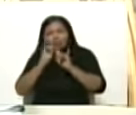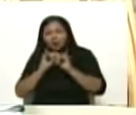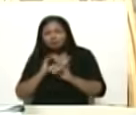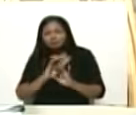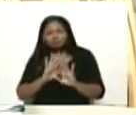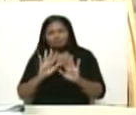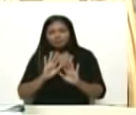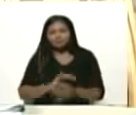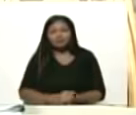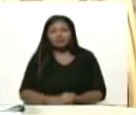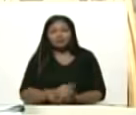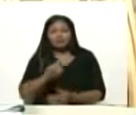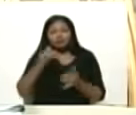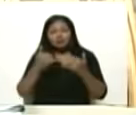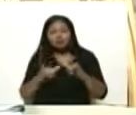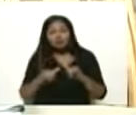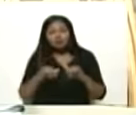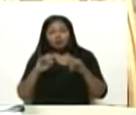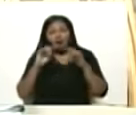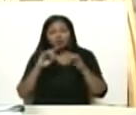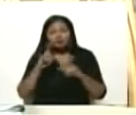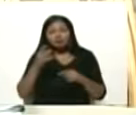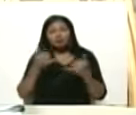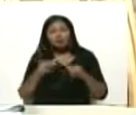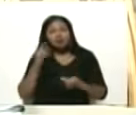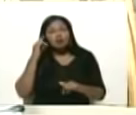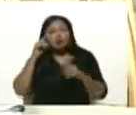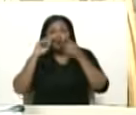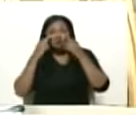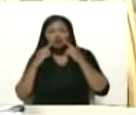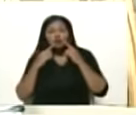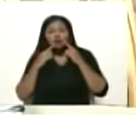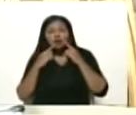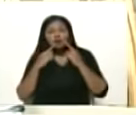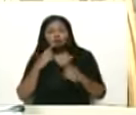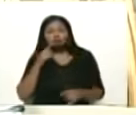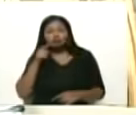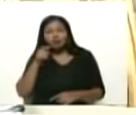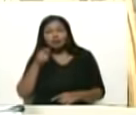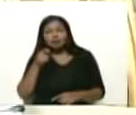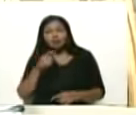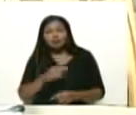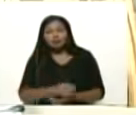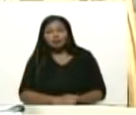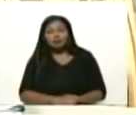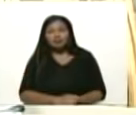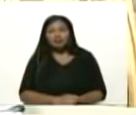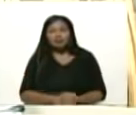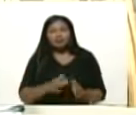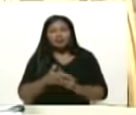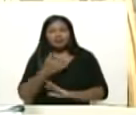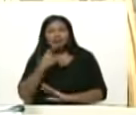que decía si su hijo si su hija llora señora es por